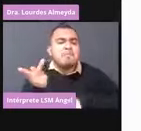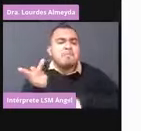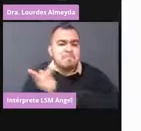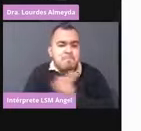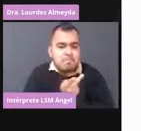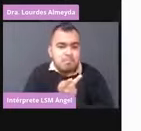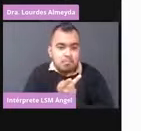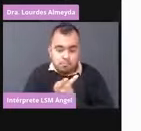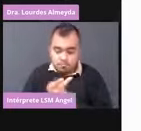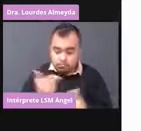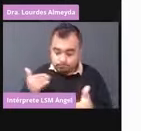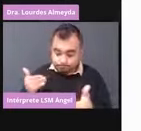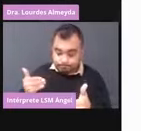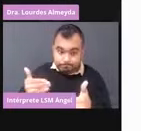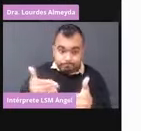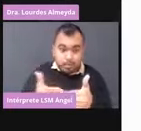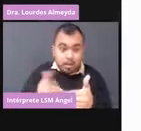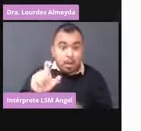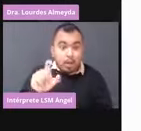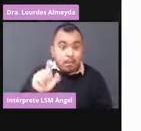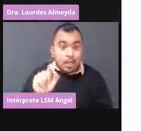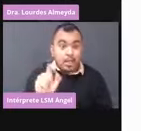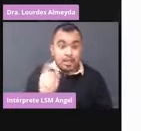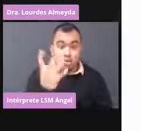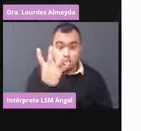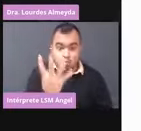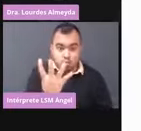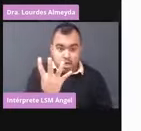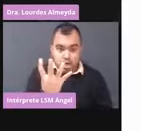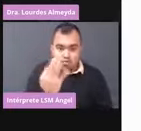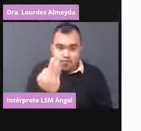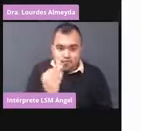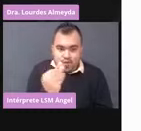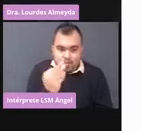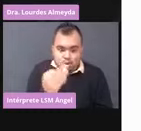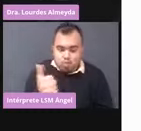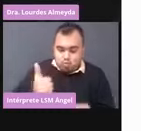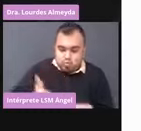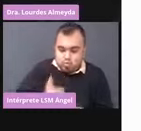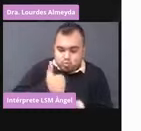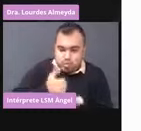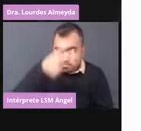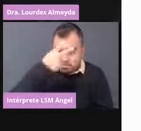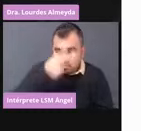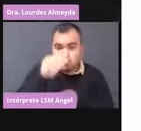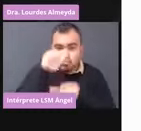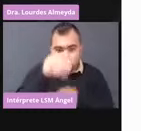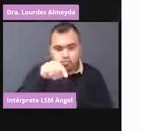24 en la Ciudad de México con respecto a esta enfermedad.